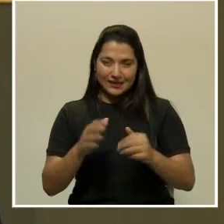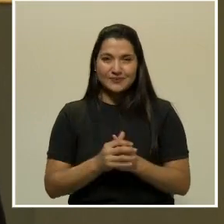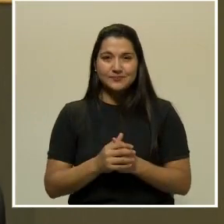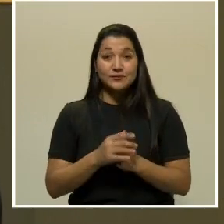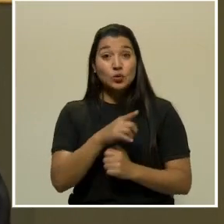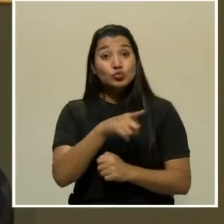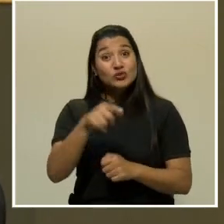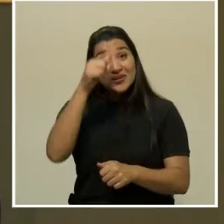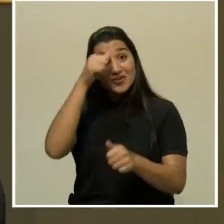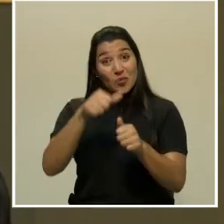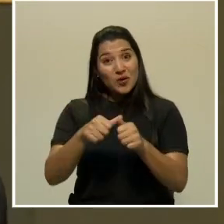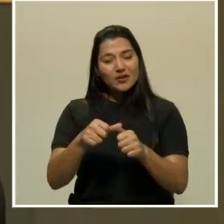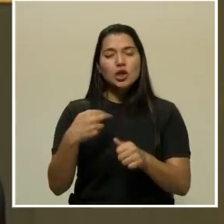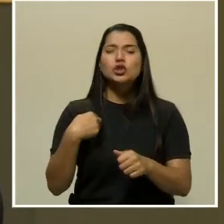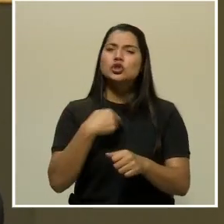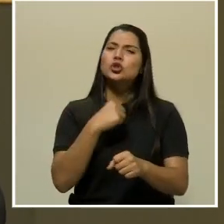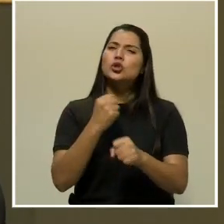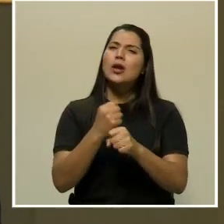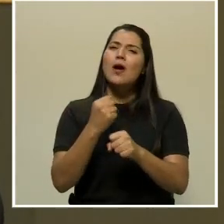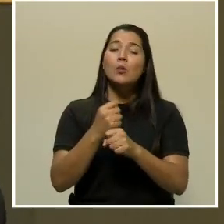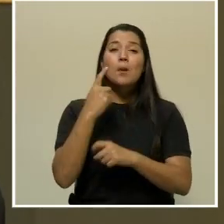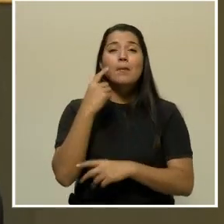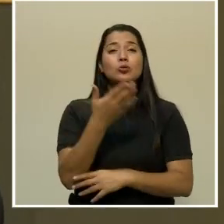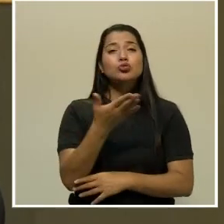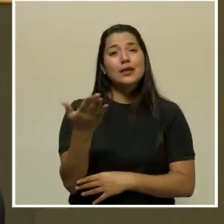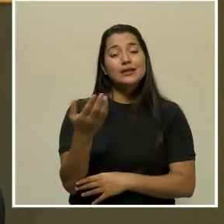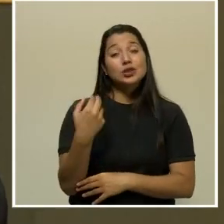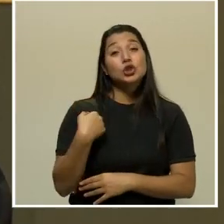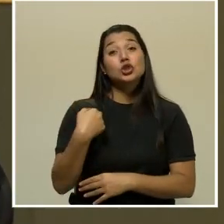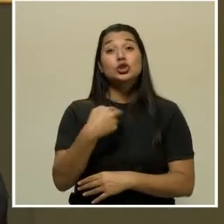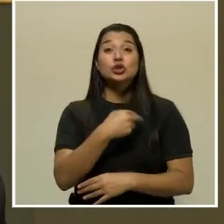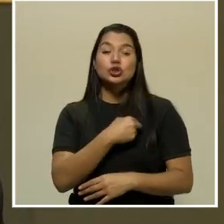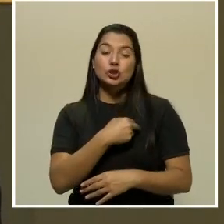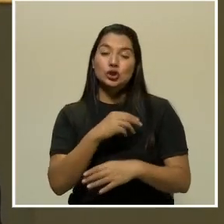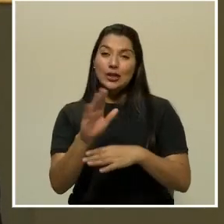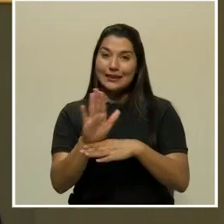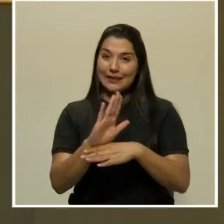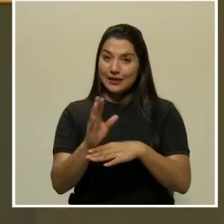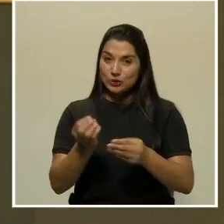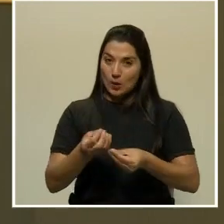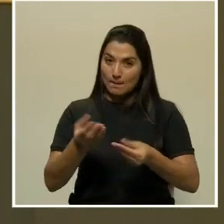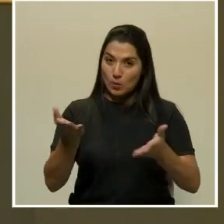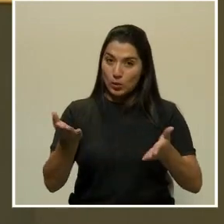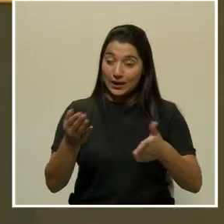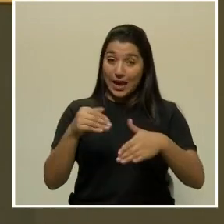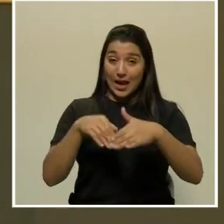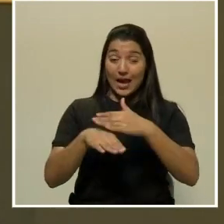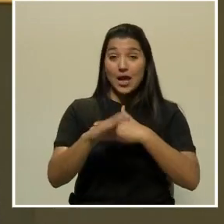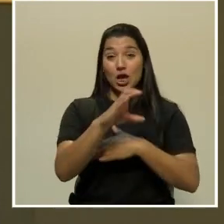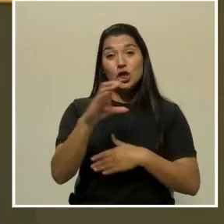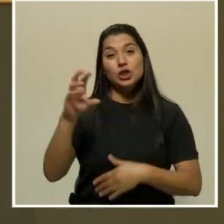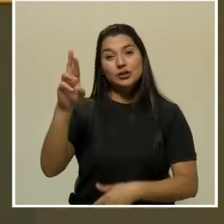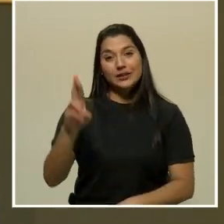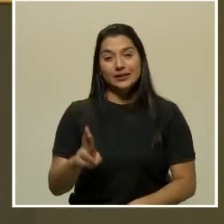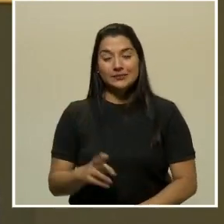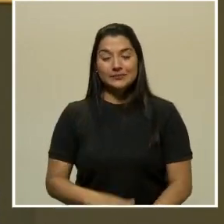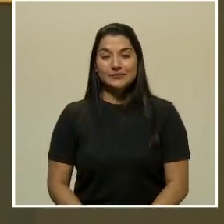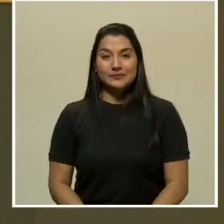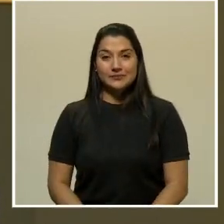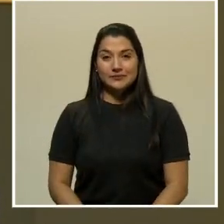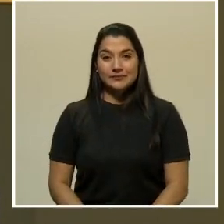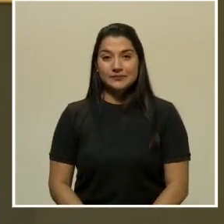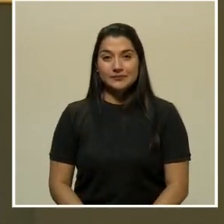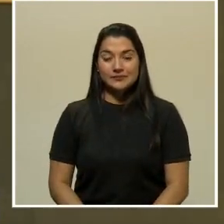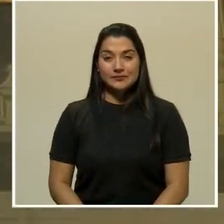Recuerden, trabajamos para usted, somos la televisión pública de Costa Rica.